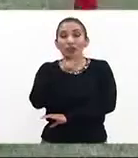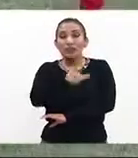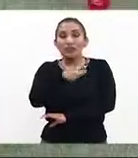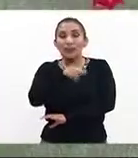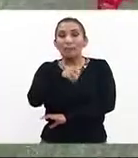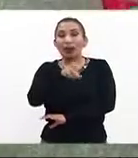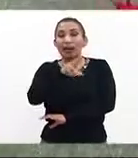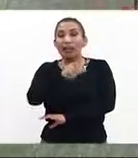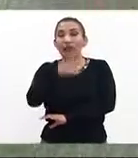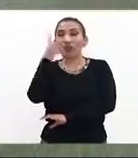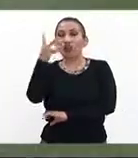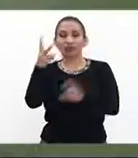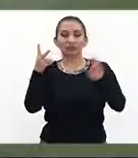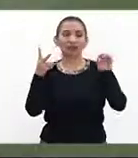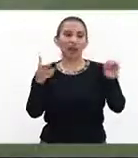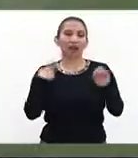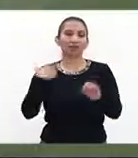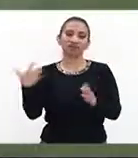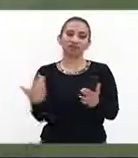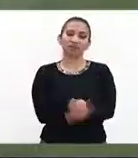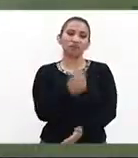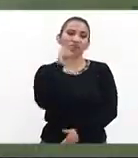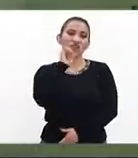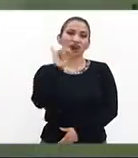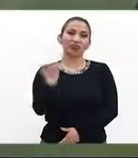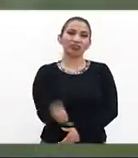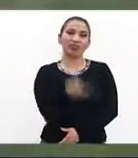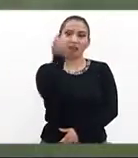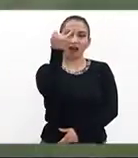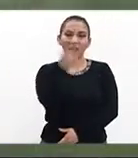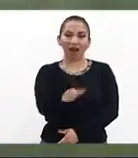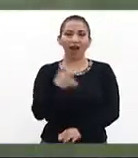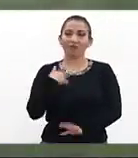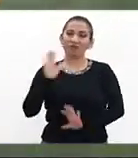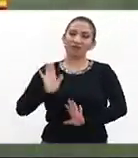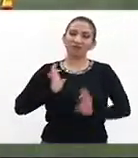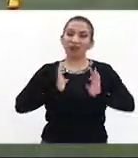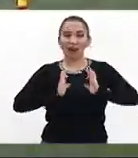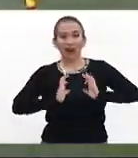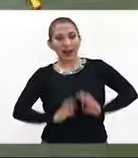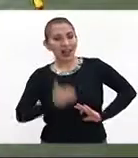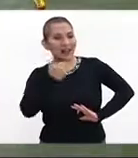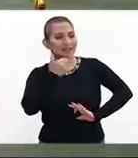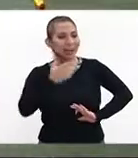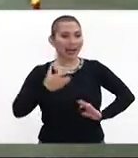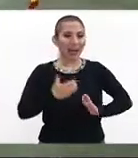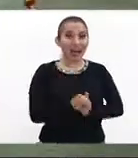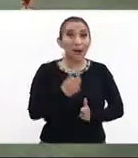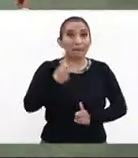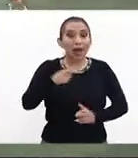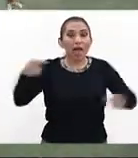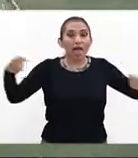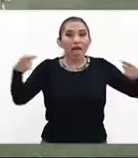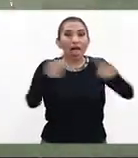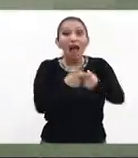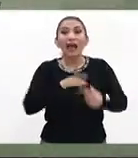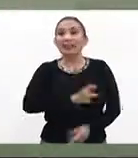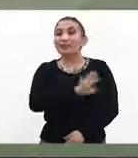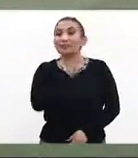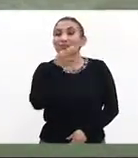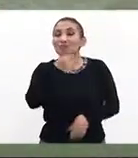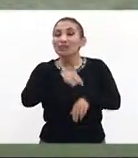María Juárez, 2 por 0, ganaban las fronterizas y todo parecía tranquilo y que se iban a llevar la victoria, pero al 55